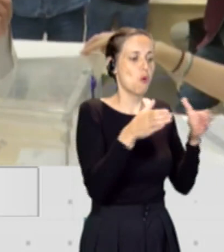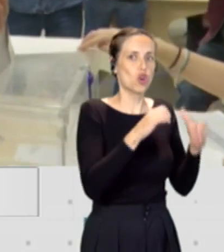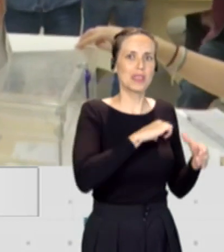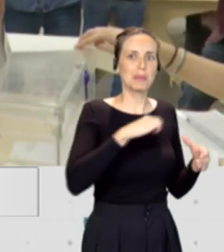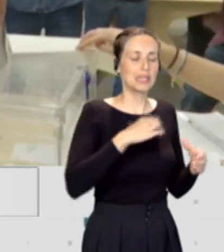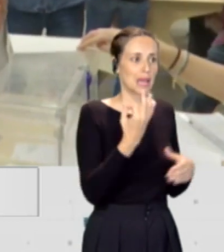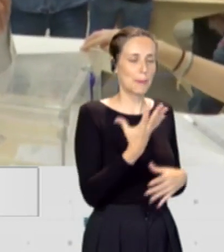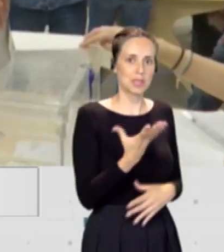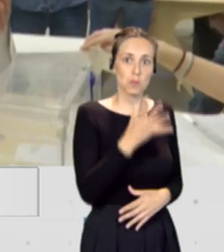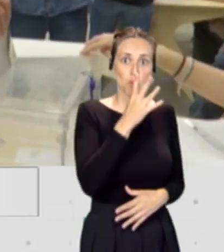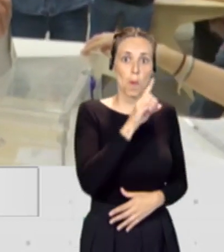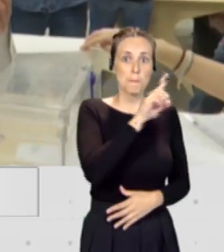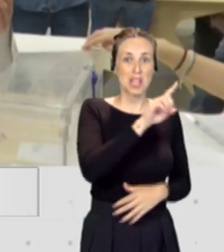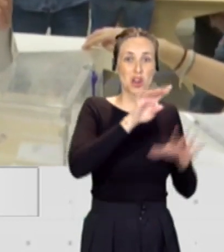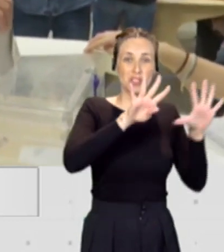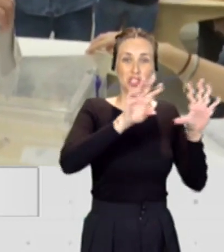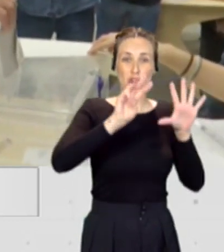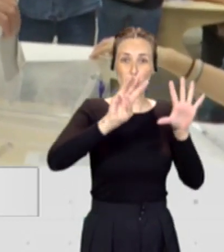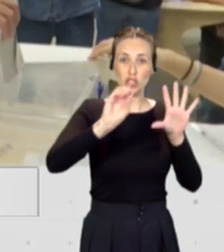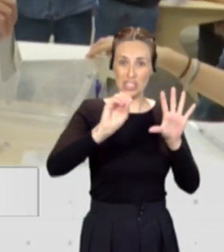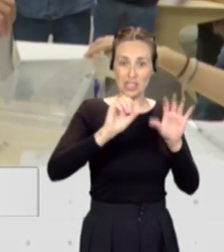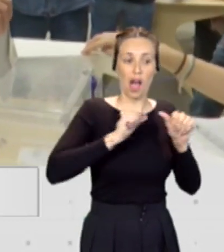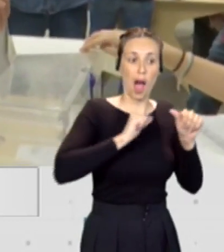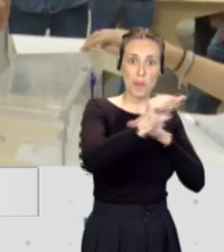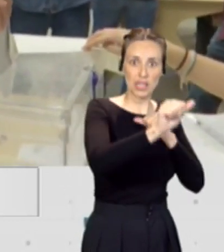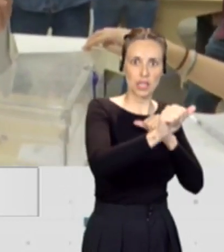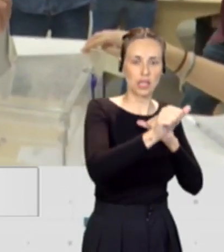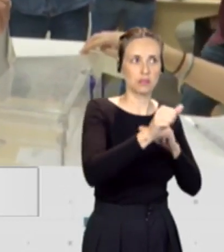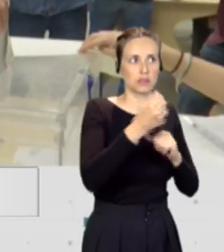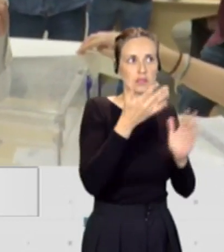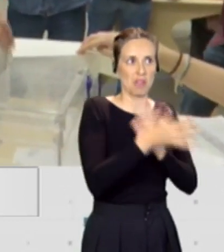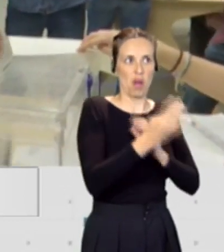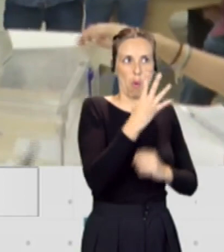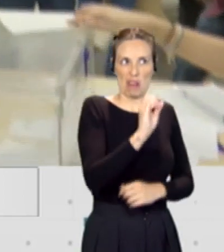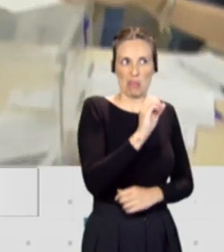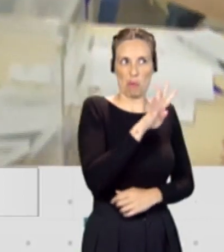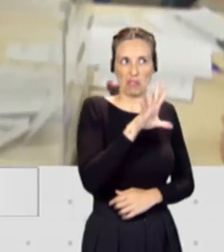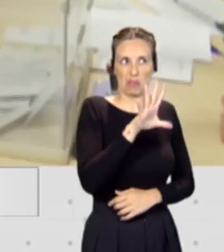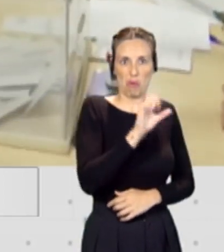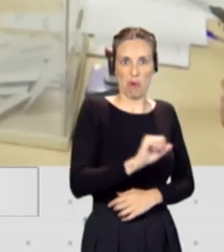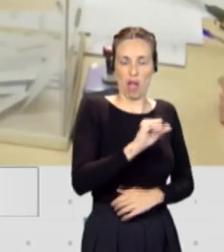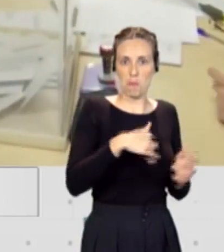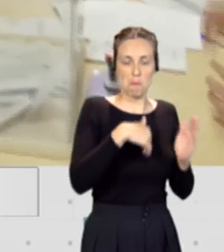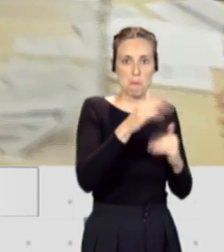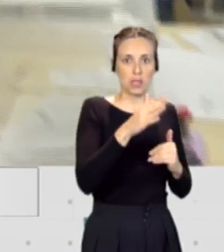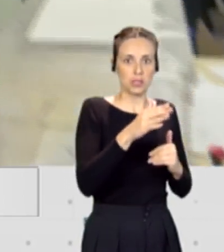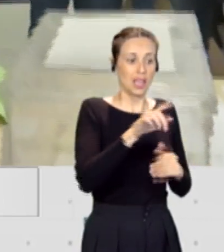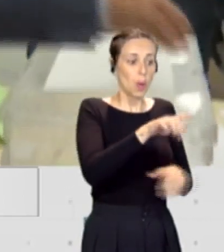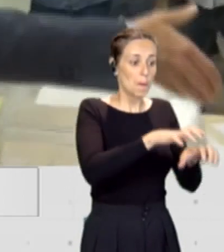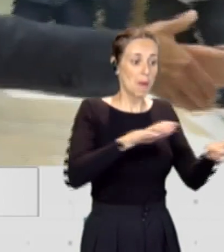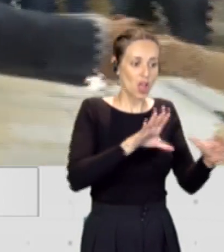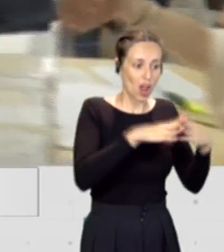primera vez, desde 1980, en 45 años, más de 40, no suman mayoría absoluta. ¿Qué le ha ocurrido a ese bloque?